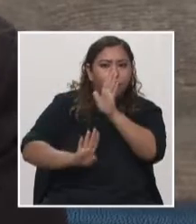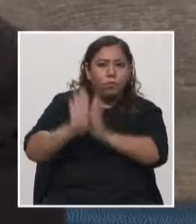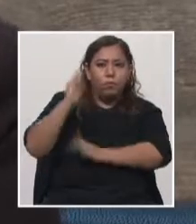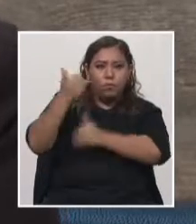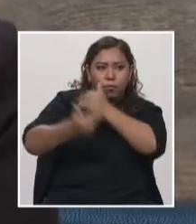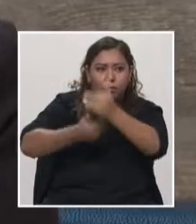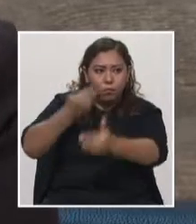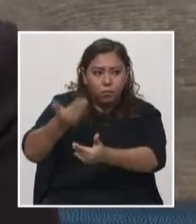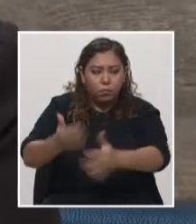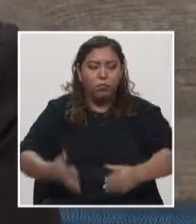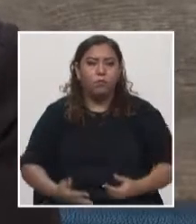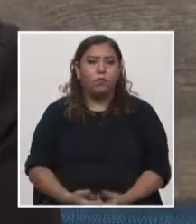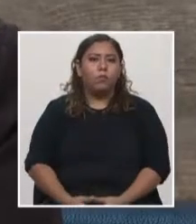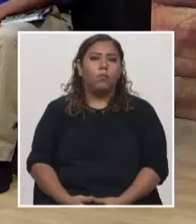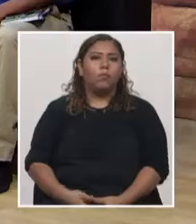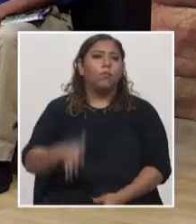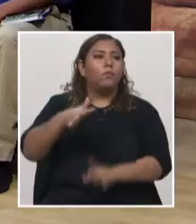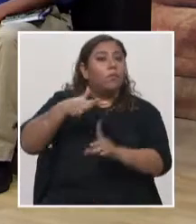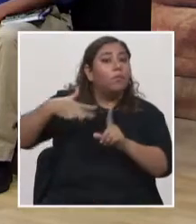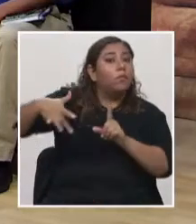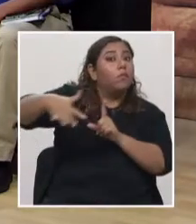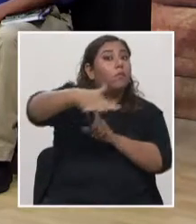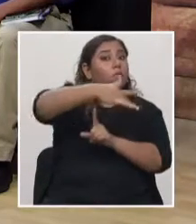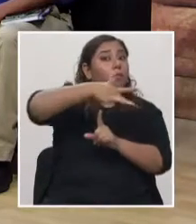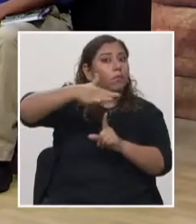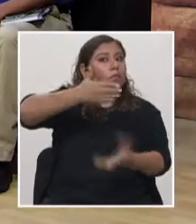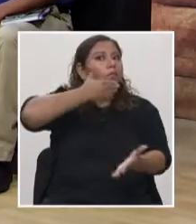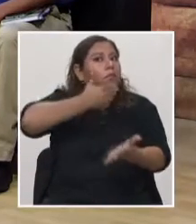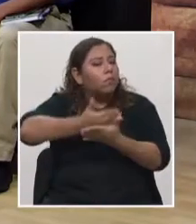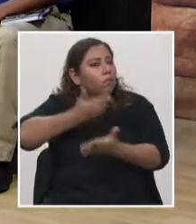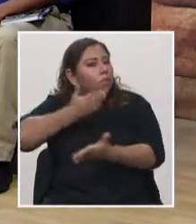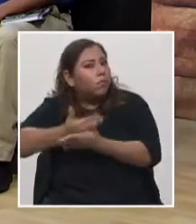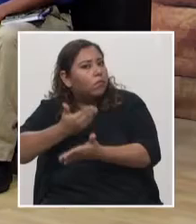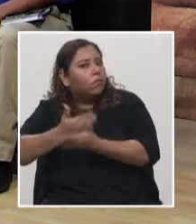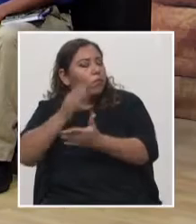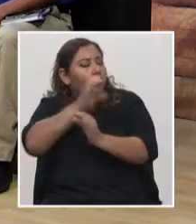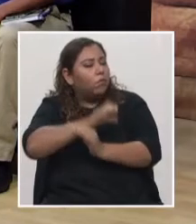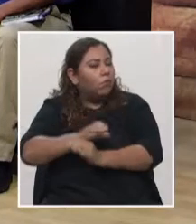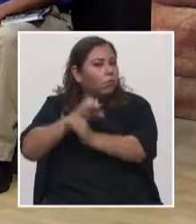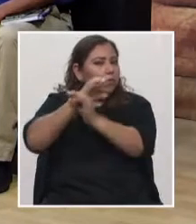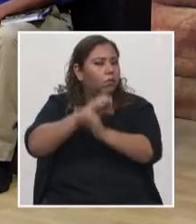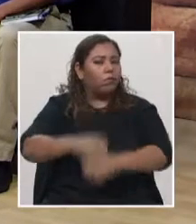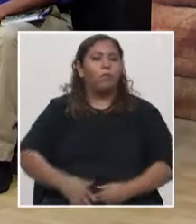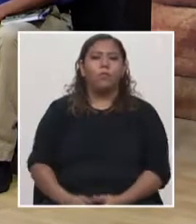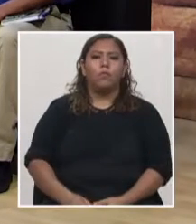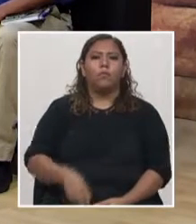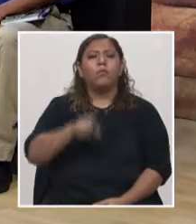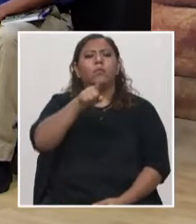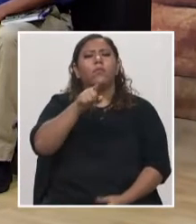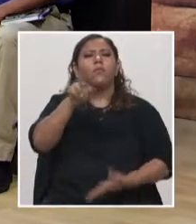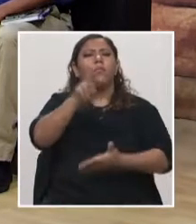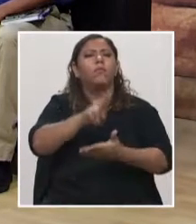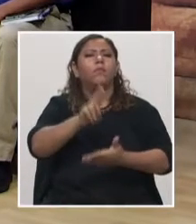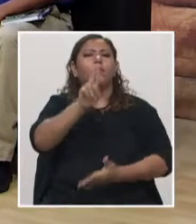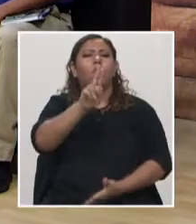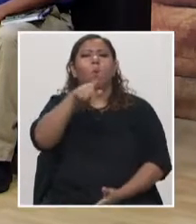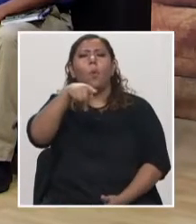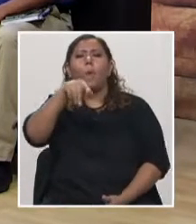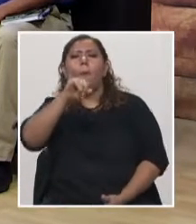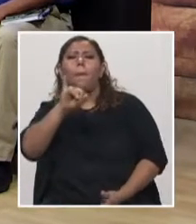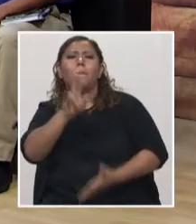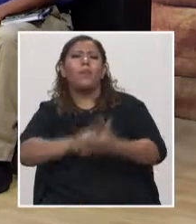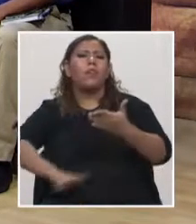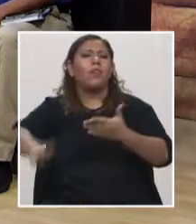un ambiente amigable. ¿Qué le motiva a la Universidad Politécnica crear esta carrera de